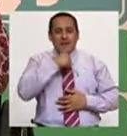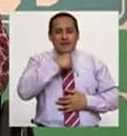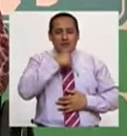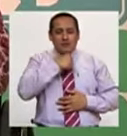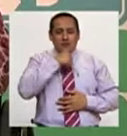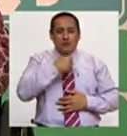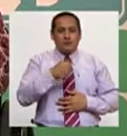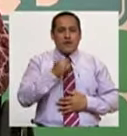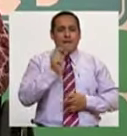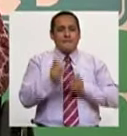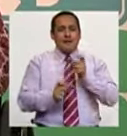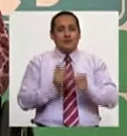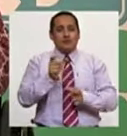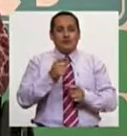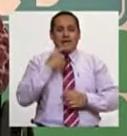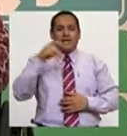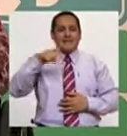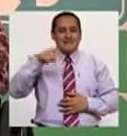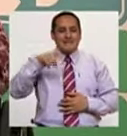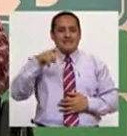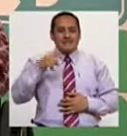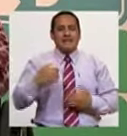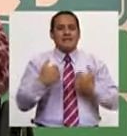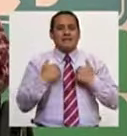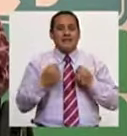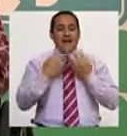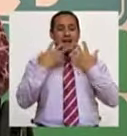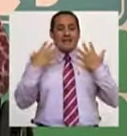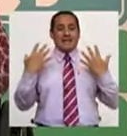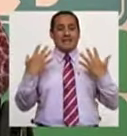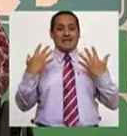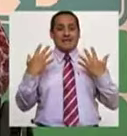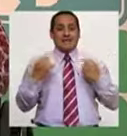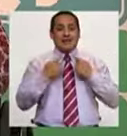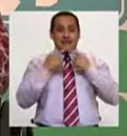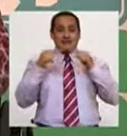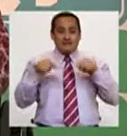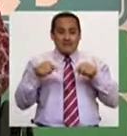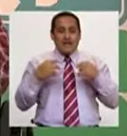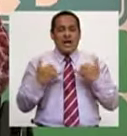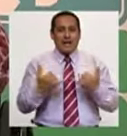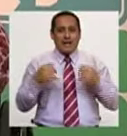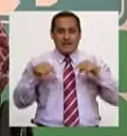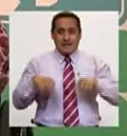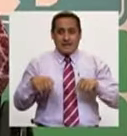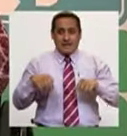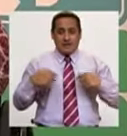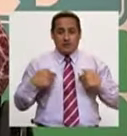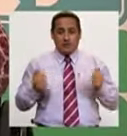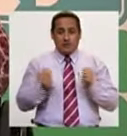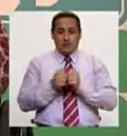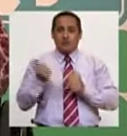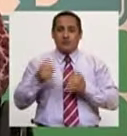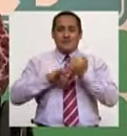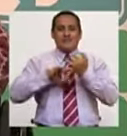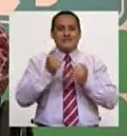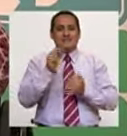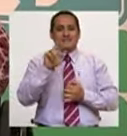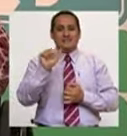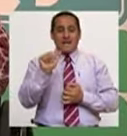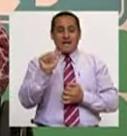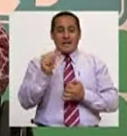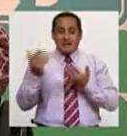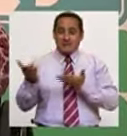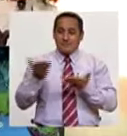ancianos, a personas que necesitan tener alegría. Y están aquí en el set justamente Sarita Castro.